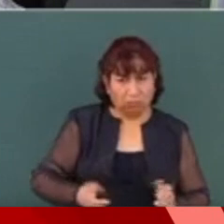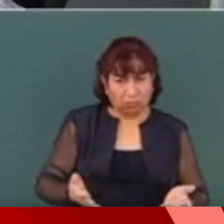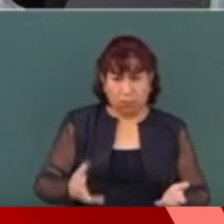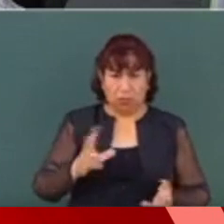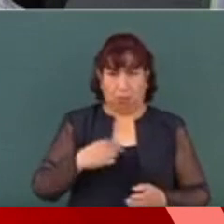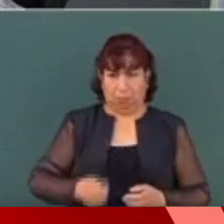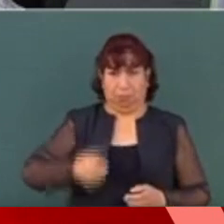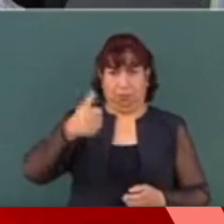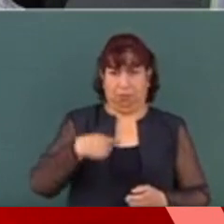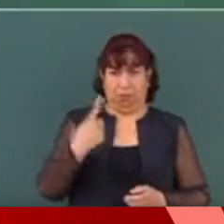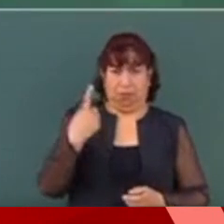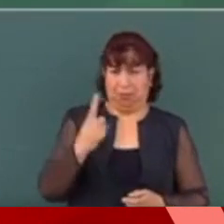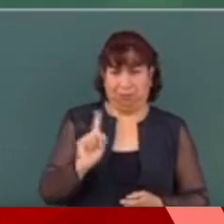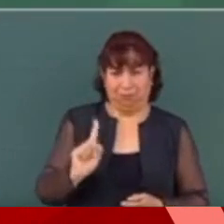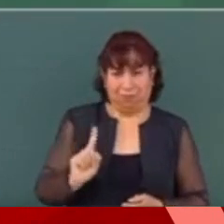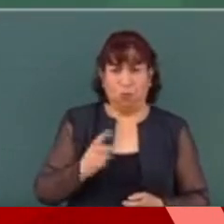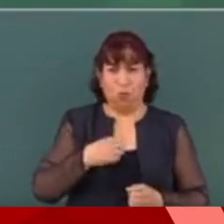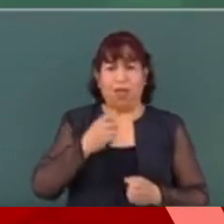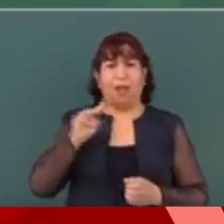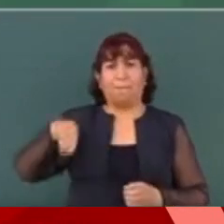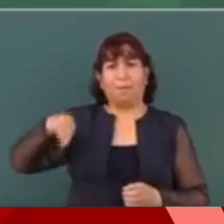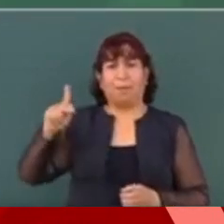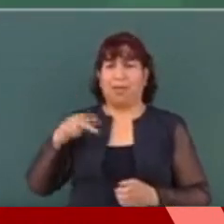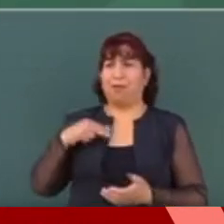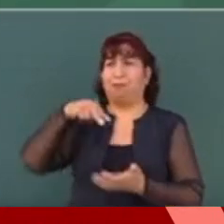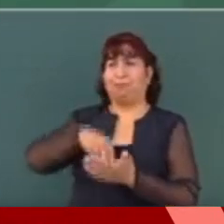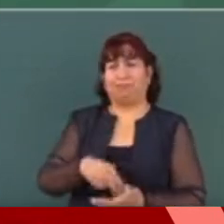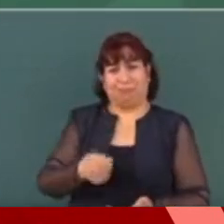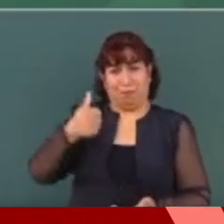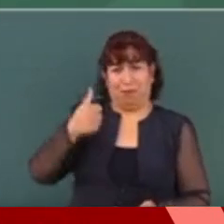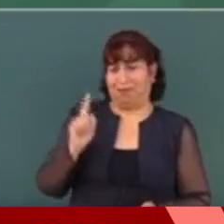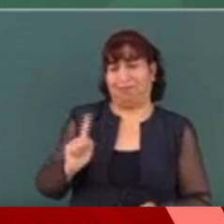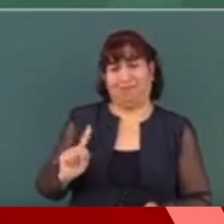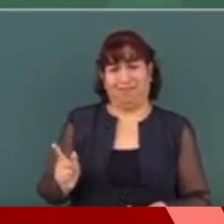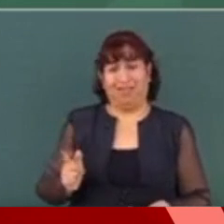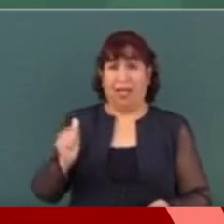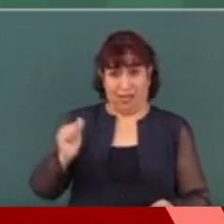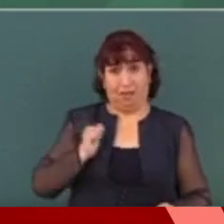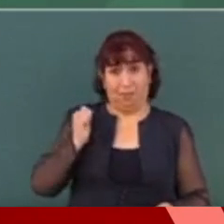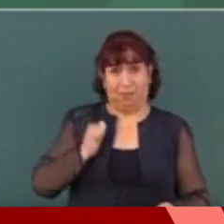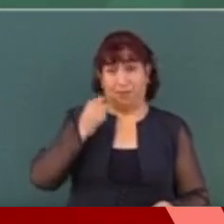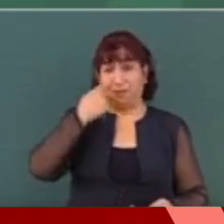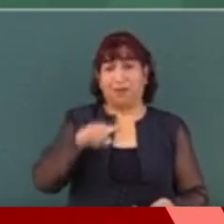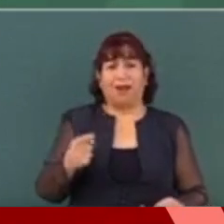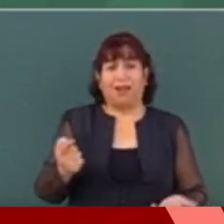no sería la primera vez que voy al Ministerio Público y aprovecho para